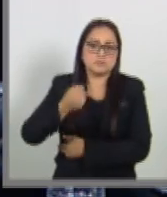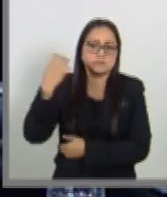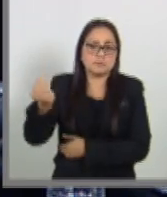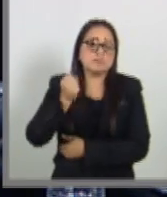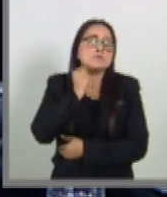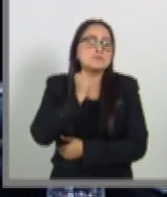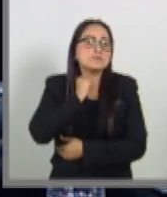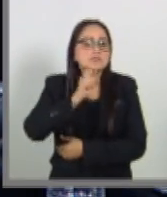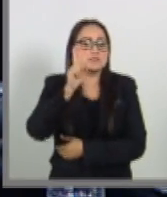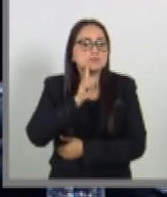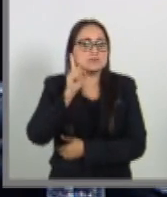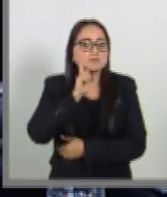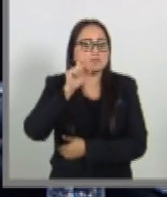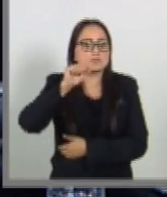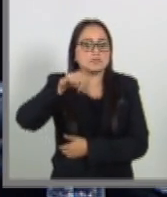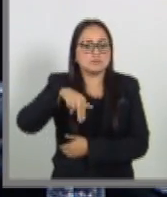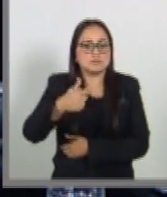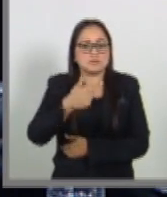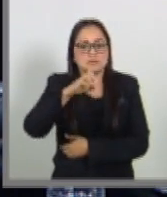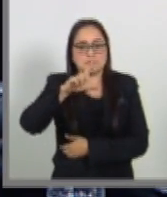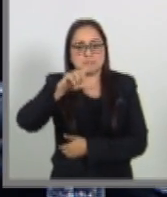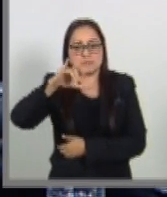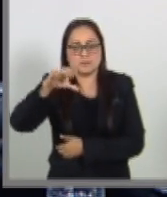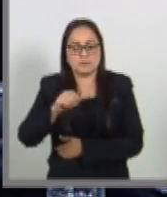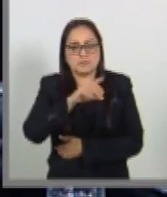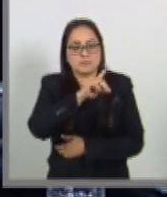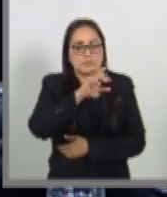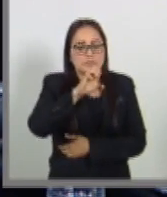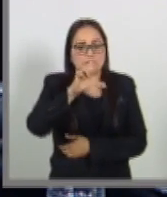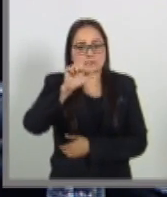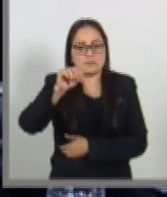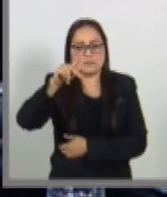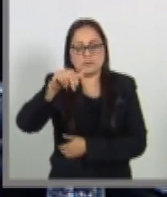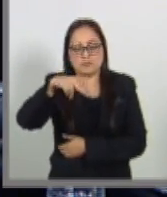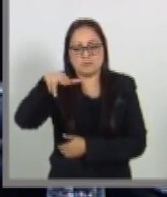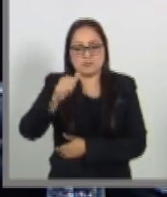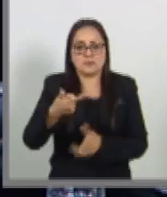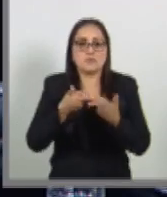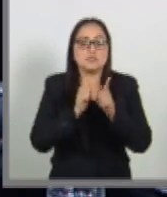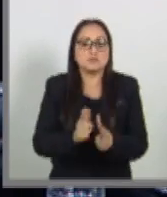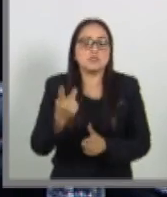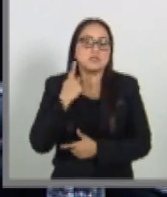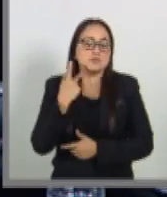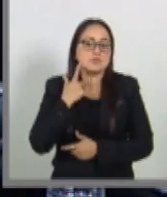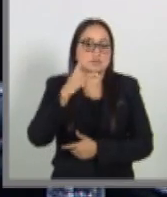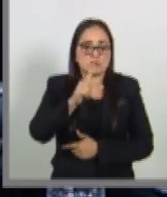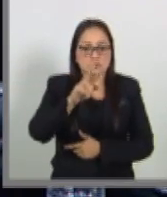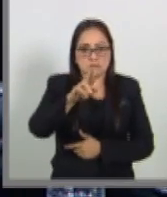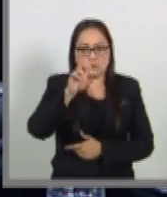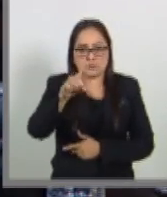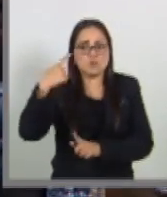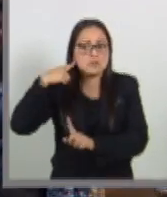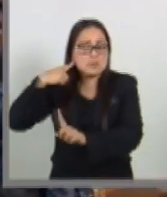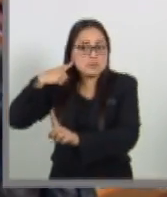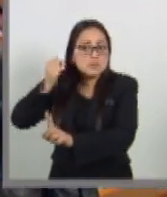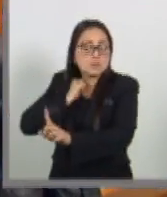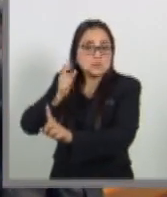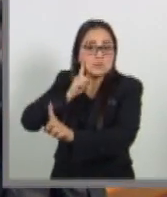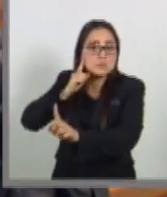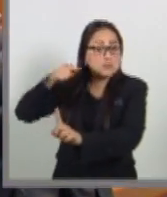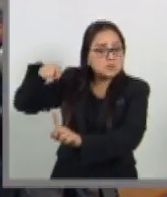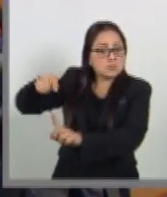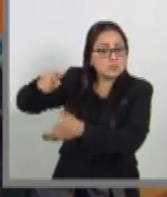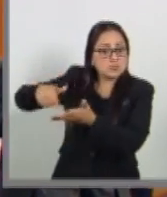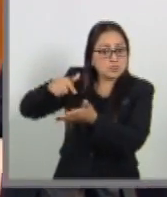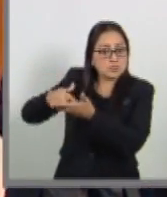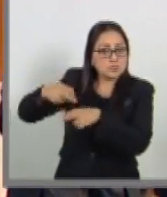A la senadora Angélica de la Peña Gómez, del Partido de la Revolución Democrática. Senadora, lo va a hacer desde su escaño.